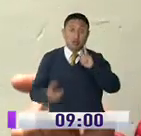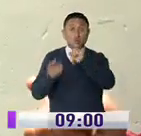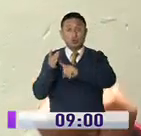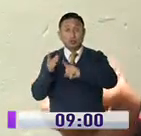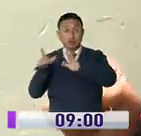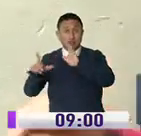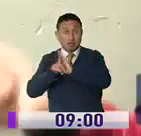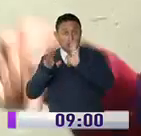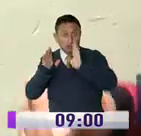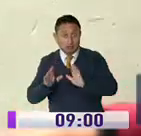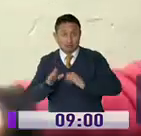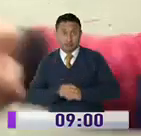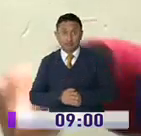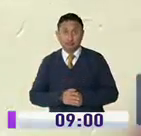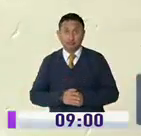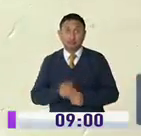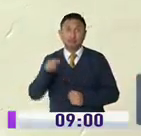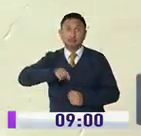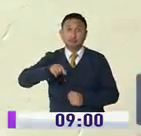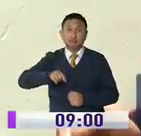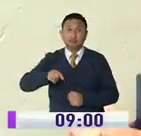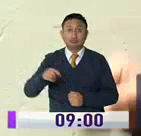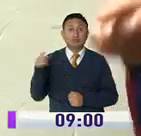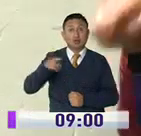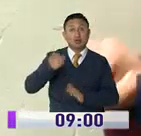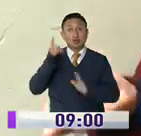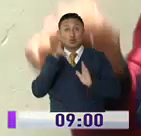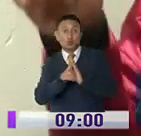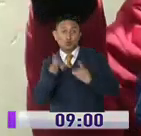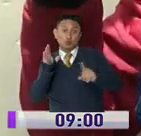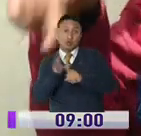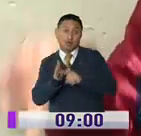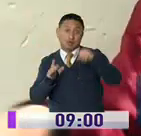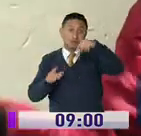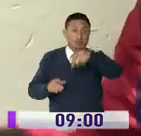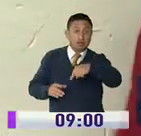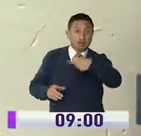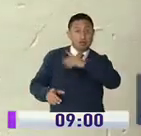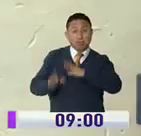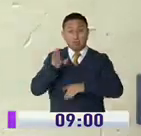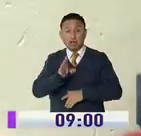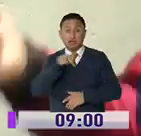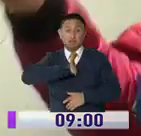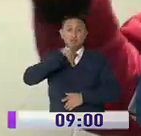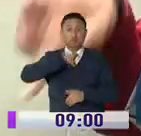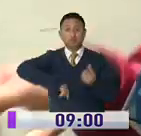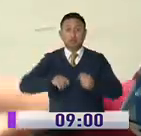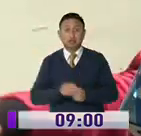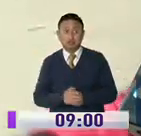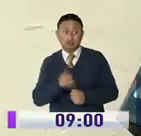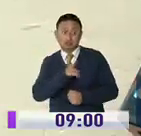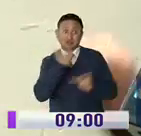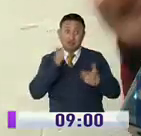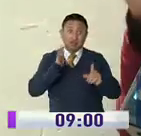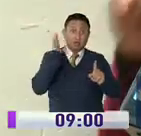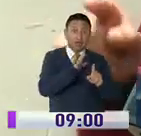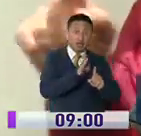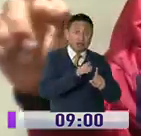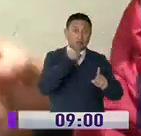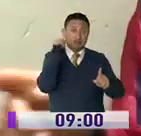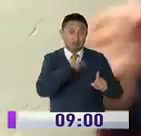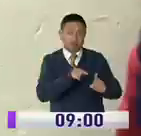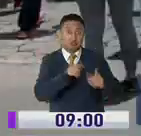legal y en esa denuncia legal él amenaza de muerte. Ya cuando tú amenazas de muerte tienes